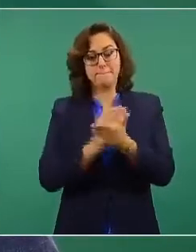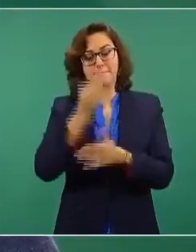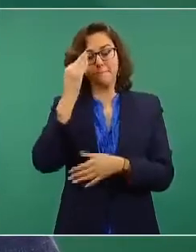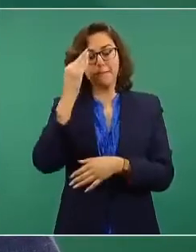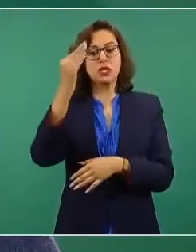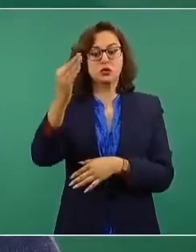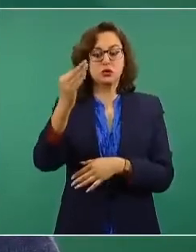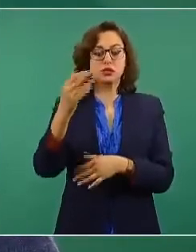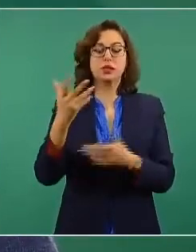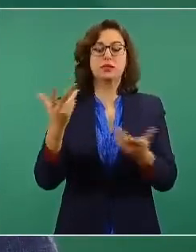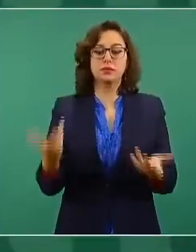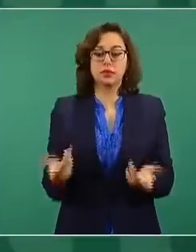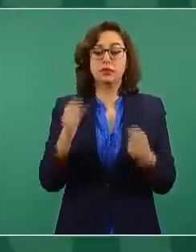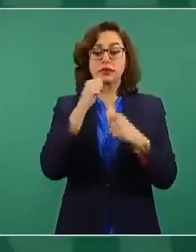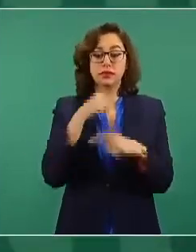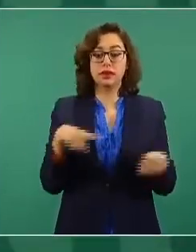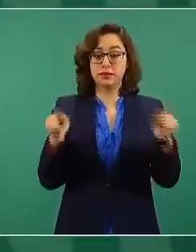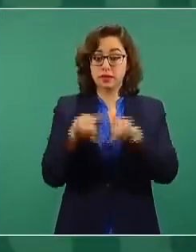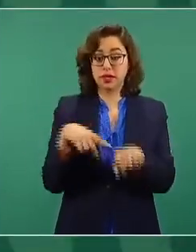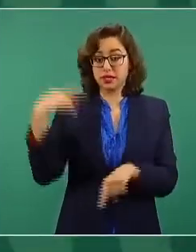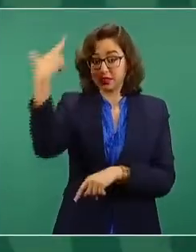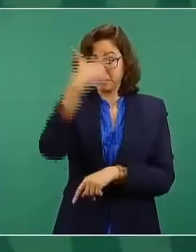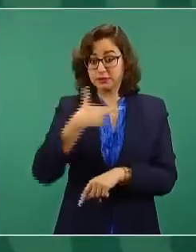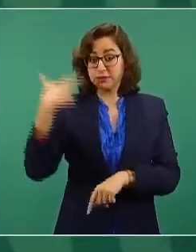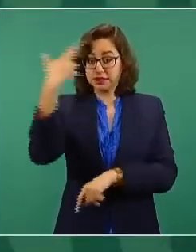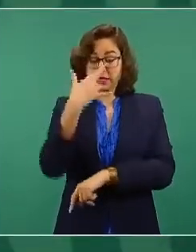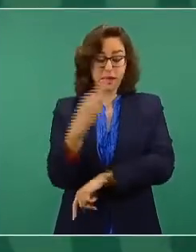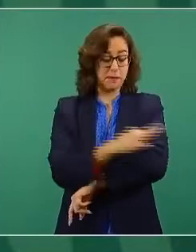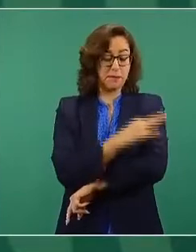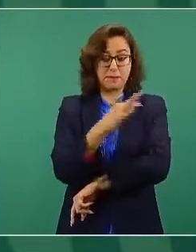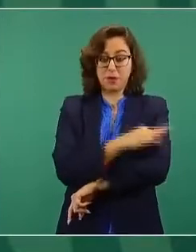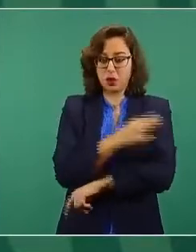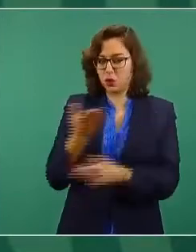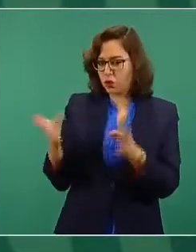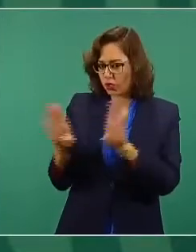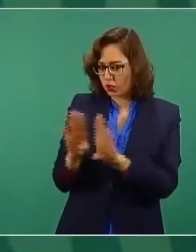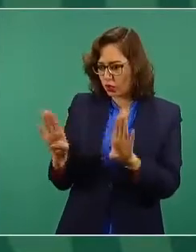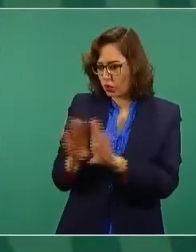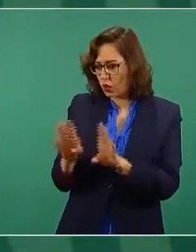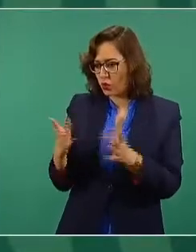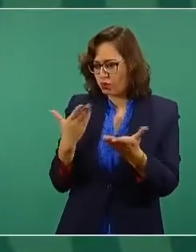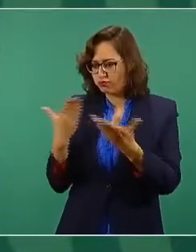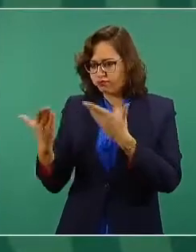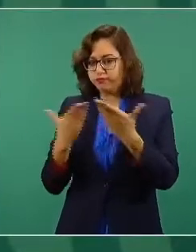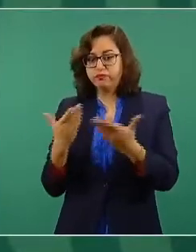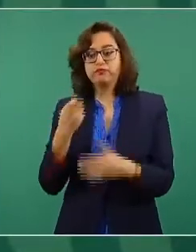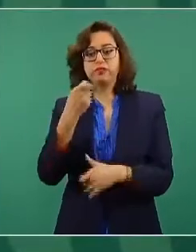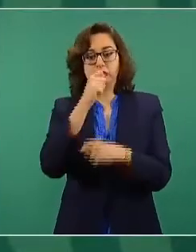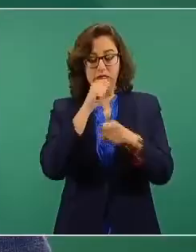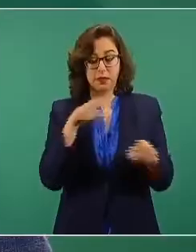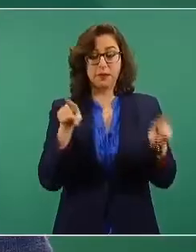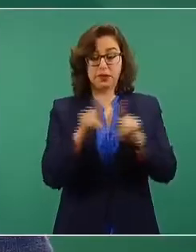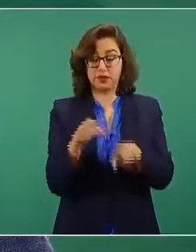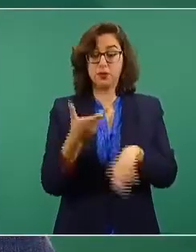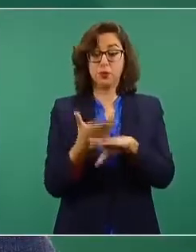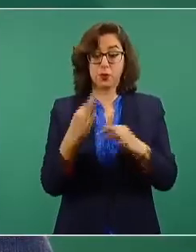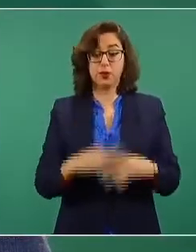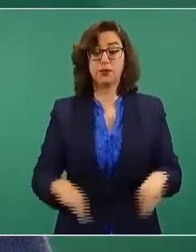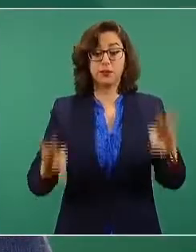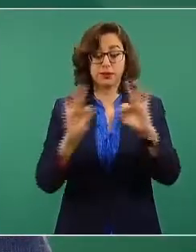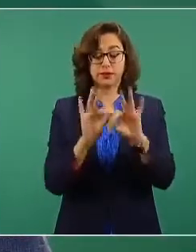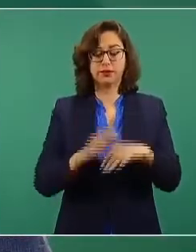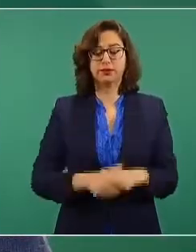el efecto de las vacunas, también se están ampliando como una herramienta muy importante. Han